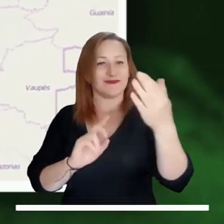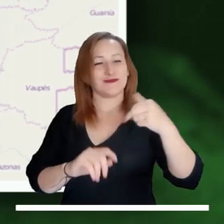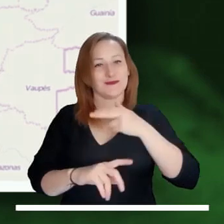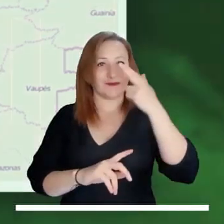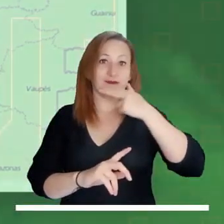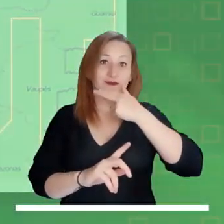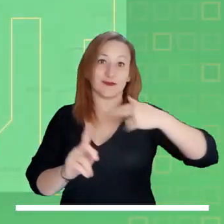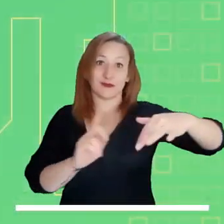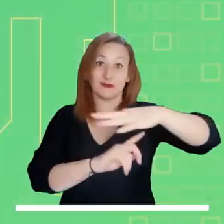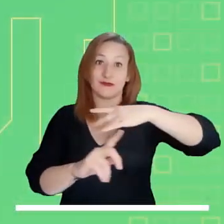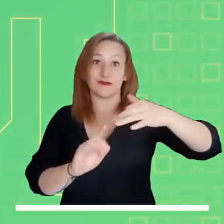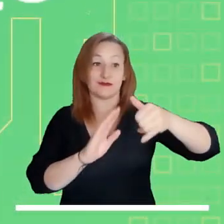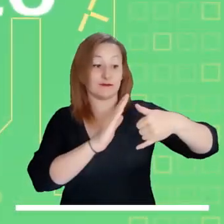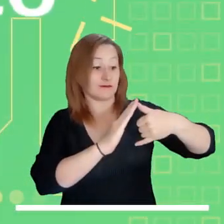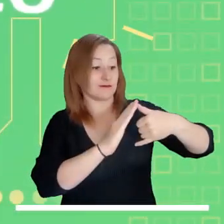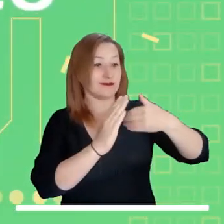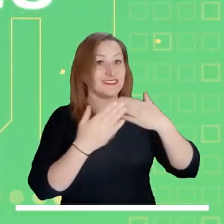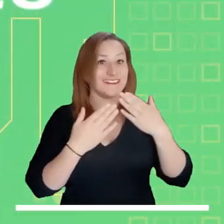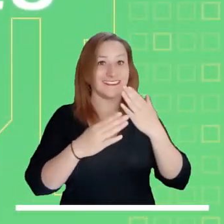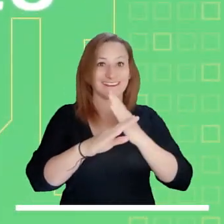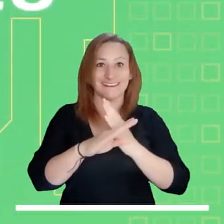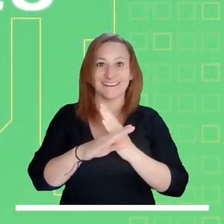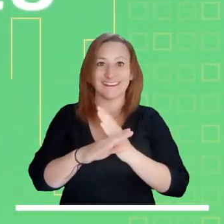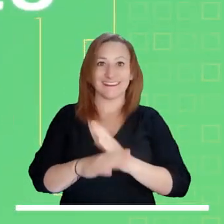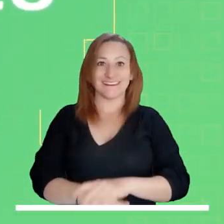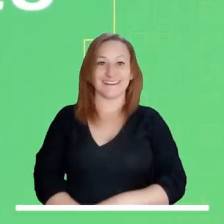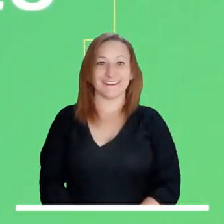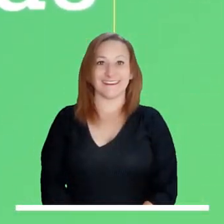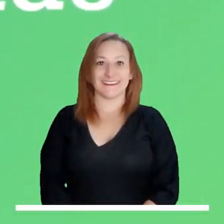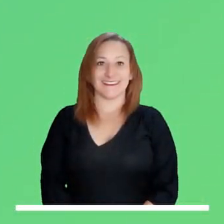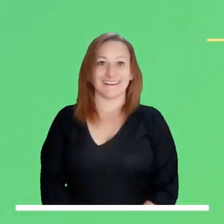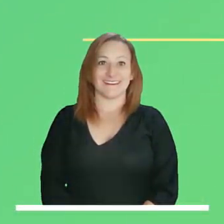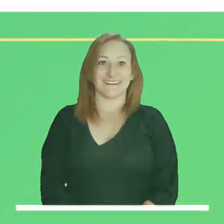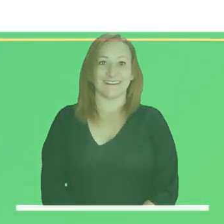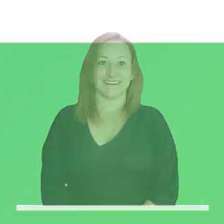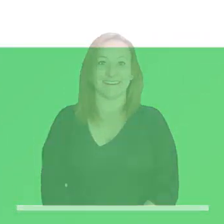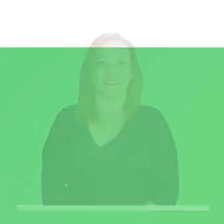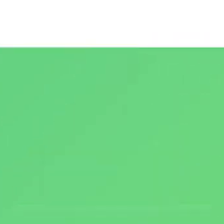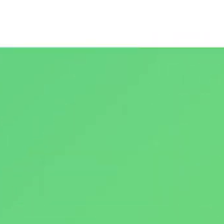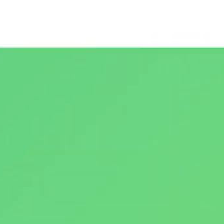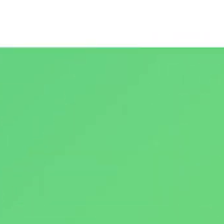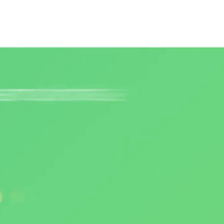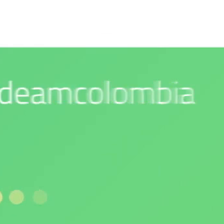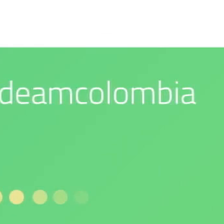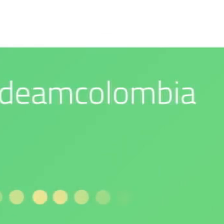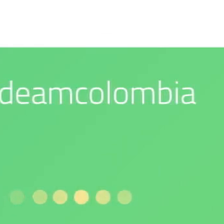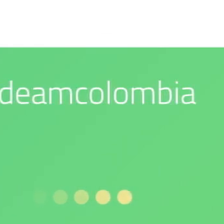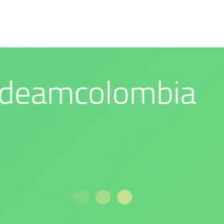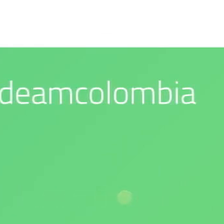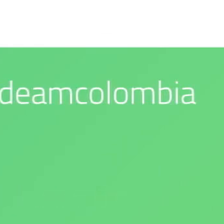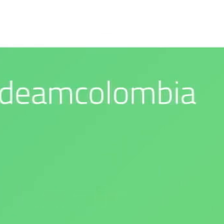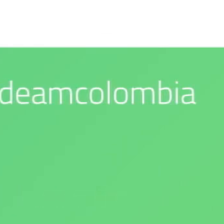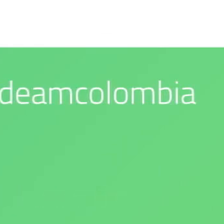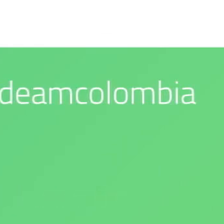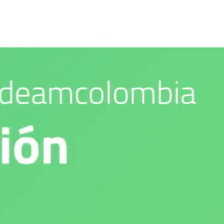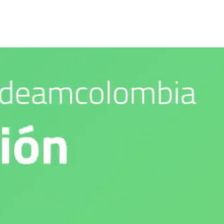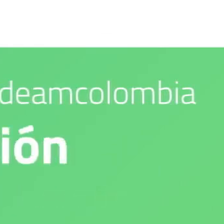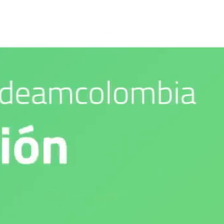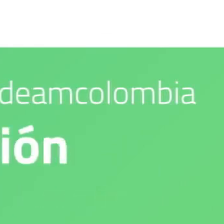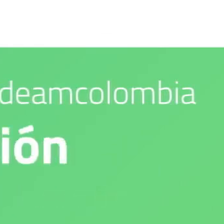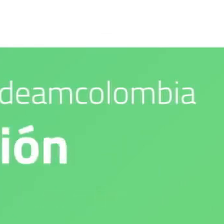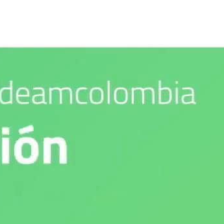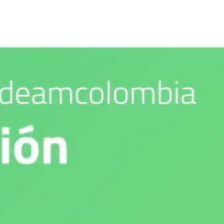Síguenos en nuestras redes sociales. Nuestro compromiso es con el medio ambiente. IDEAM es